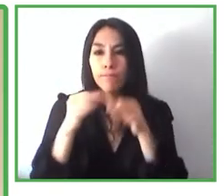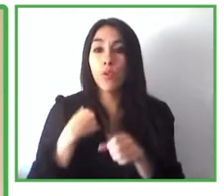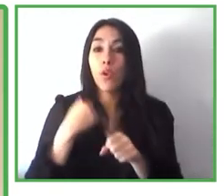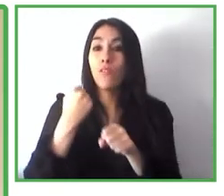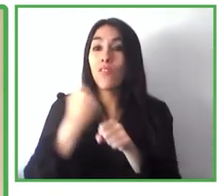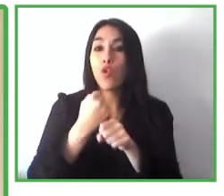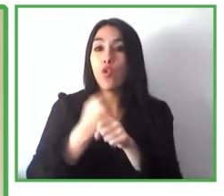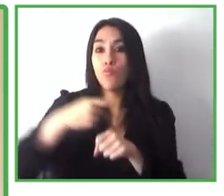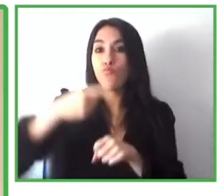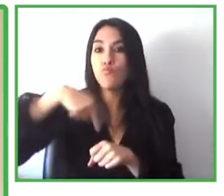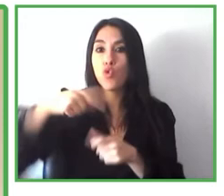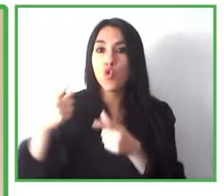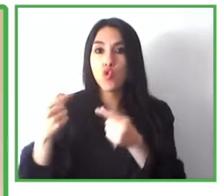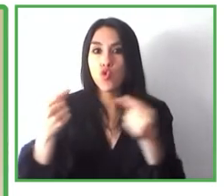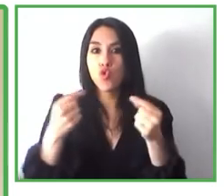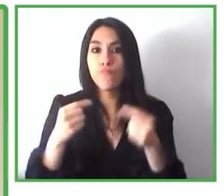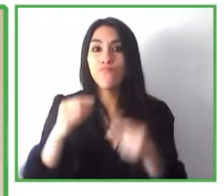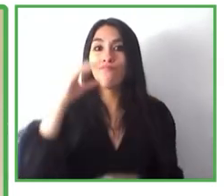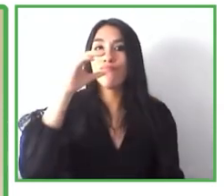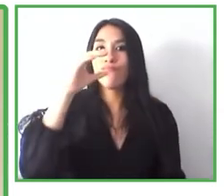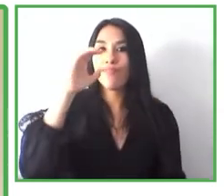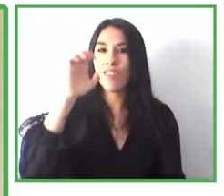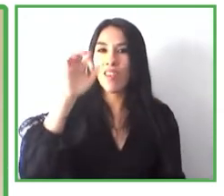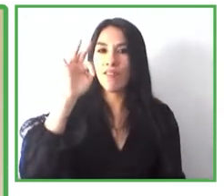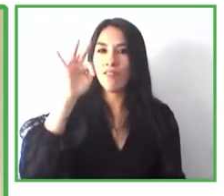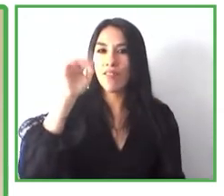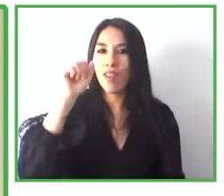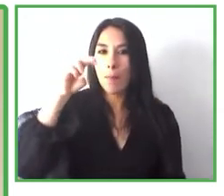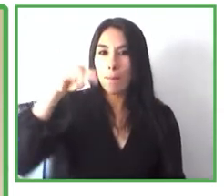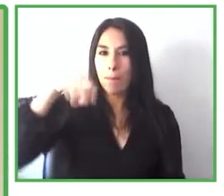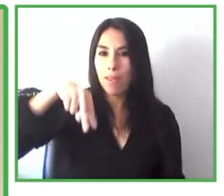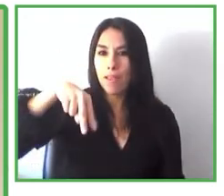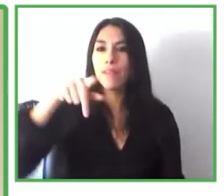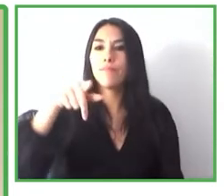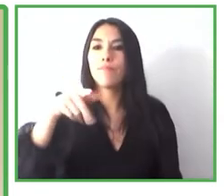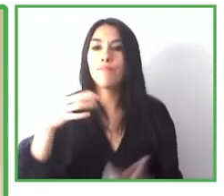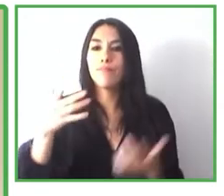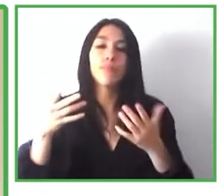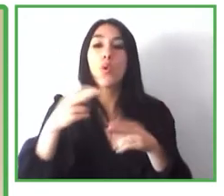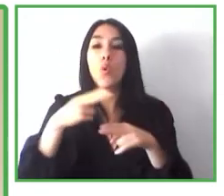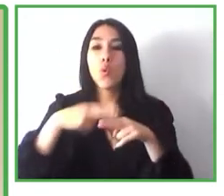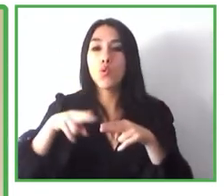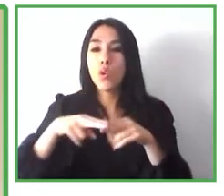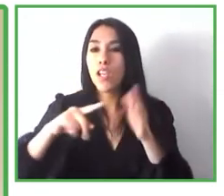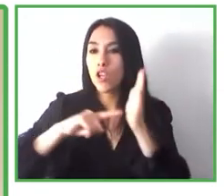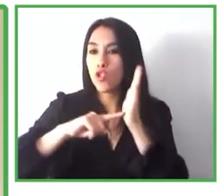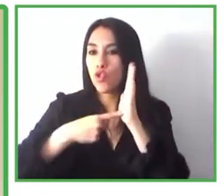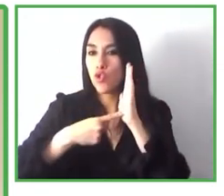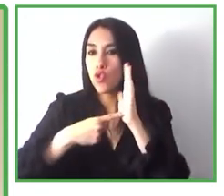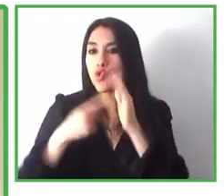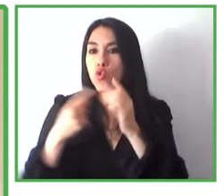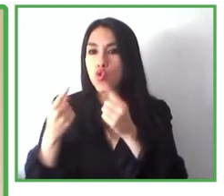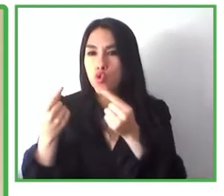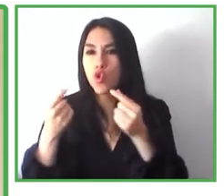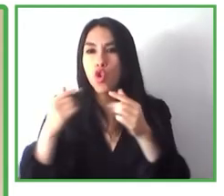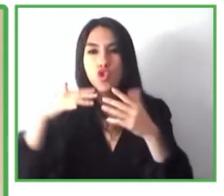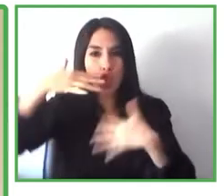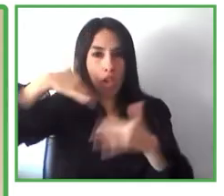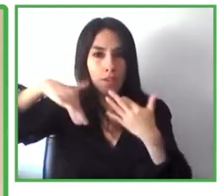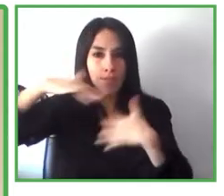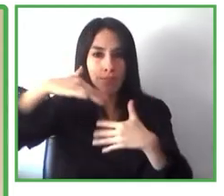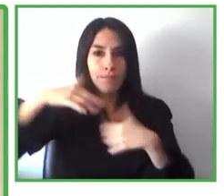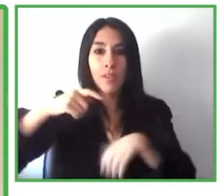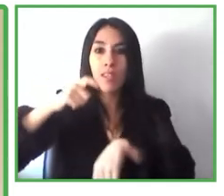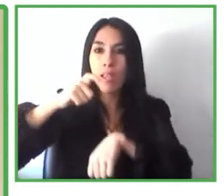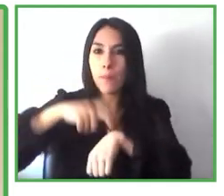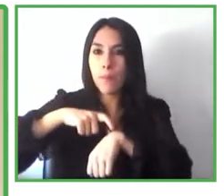promover el uso de la tecnología y la innovación social a la hora de proponer espacios interiores más inclusivos